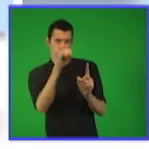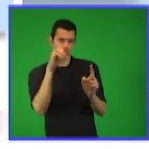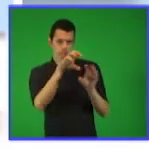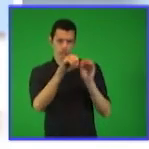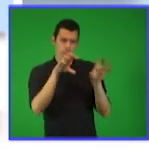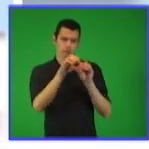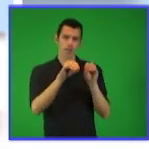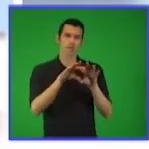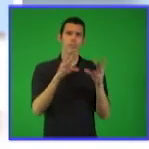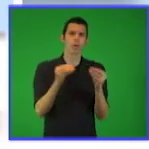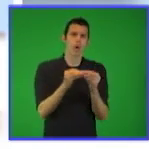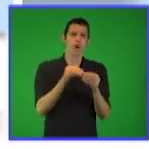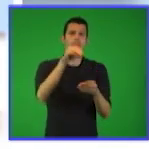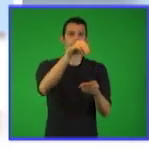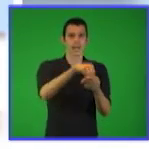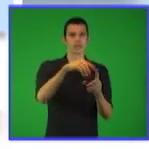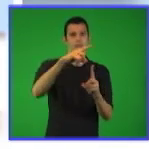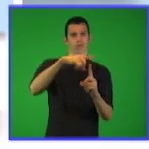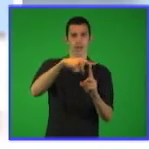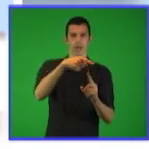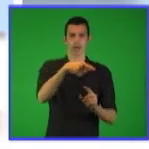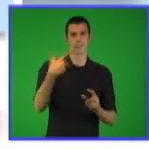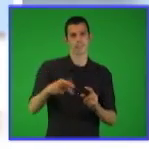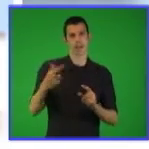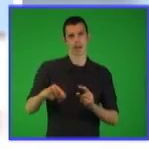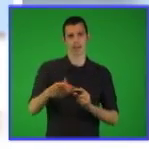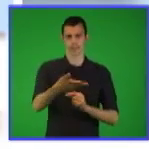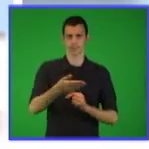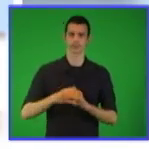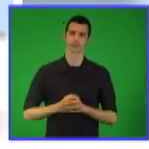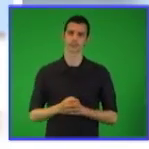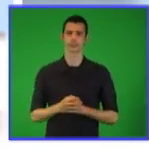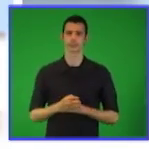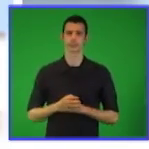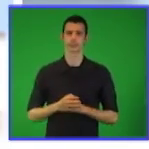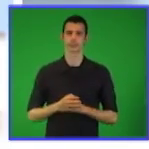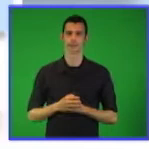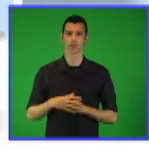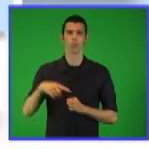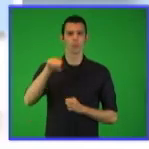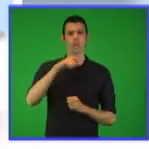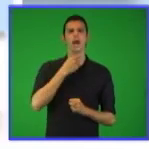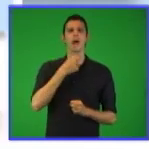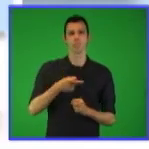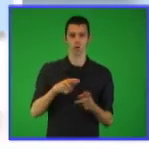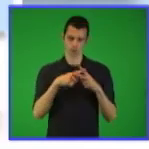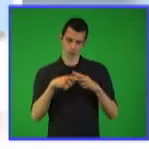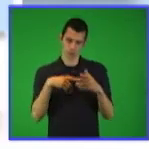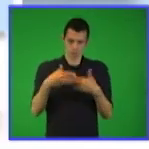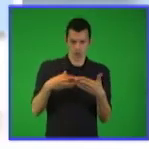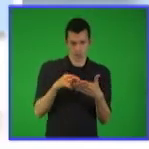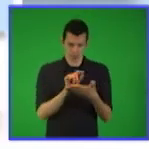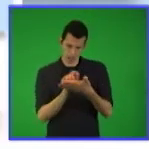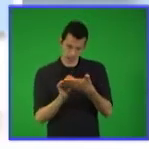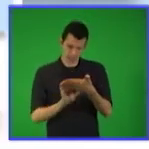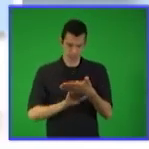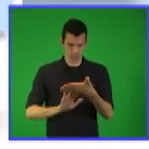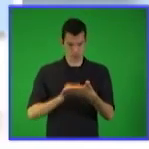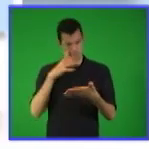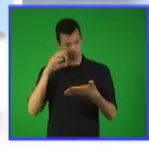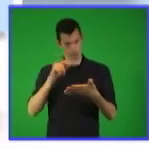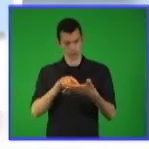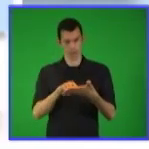conceptos, propiedades y procedimientos se integran a esta tarea y que la presenten